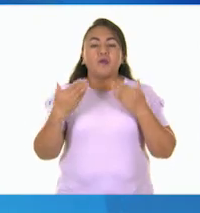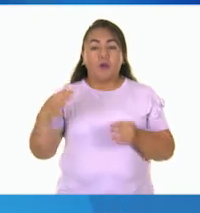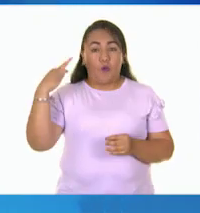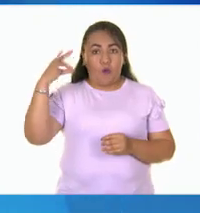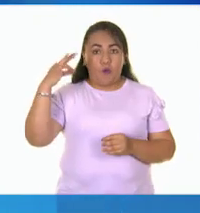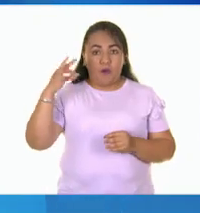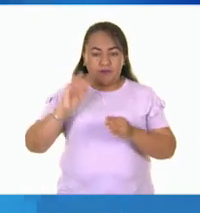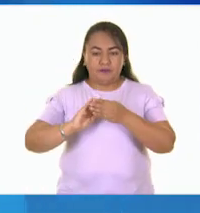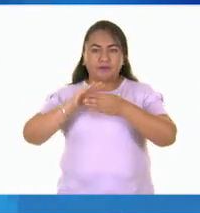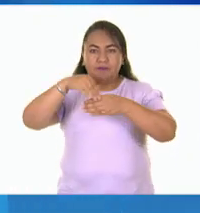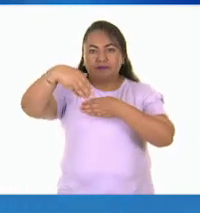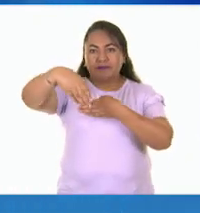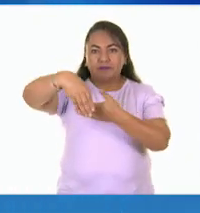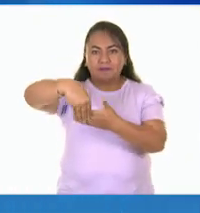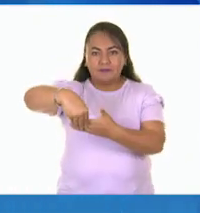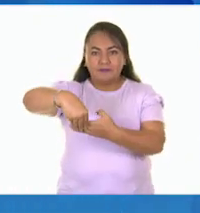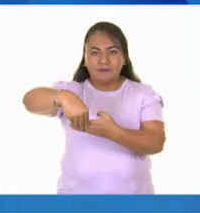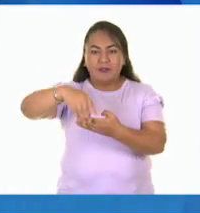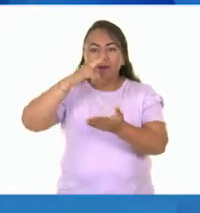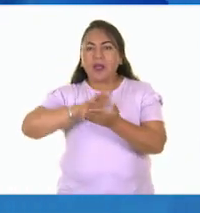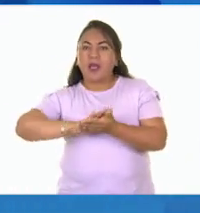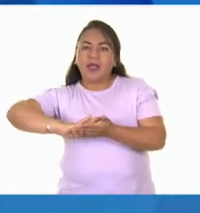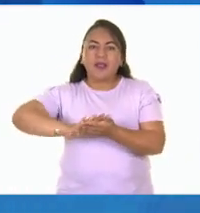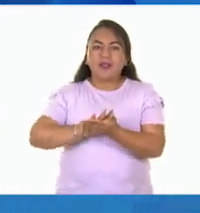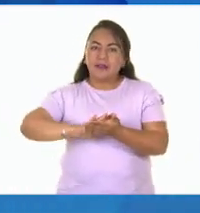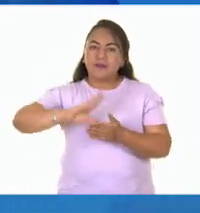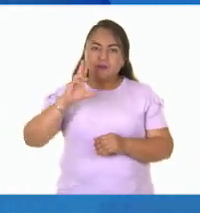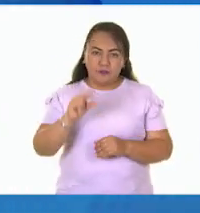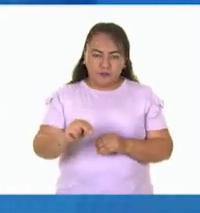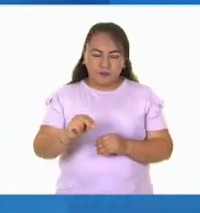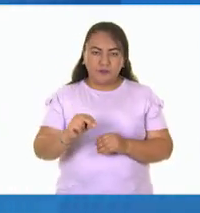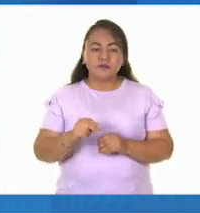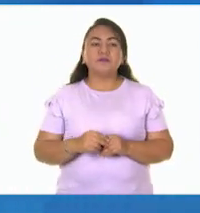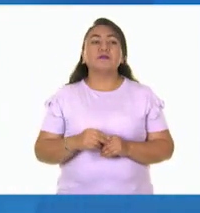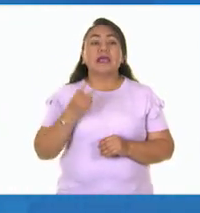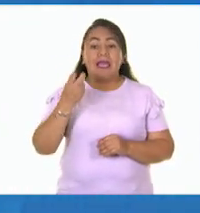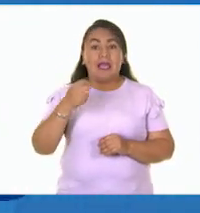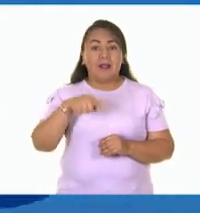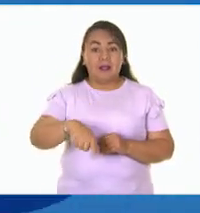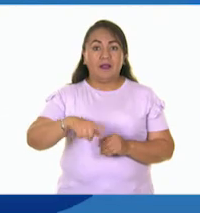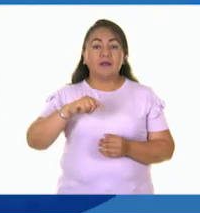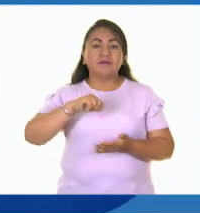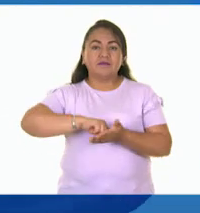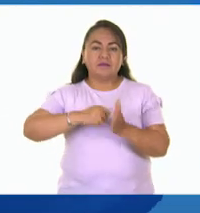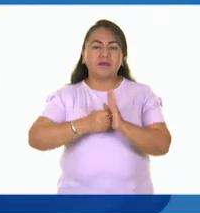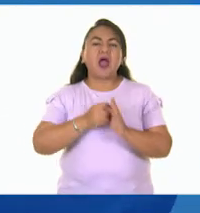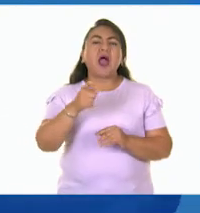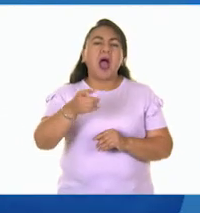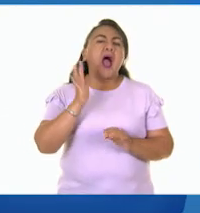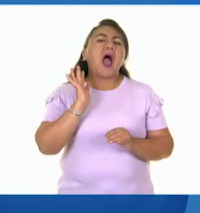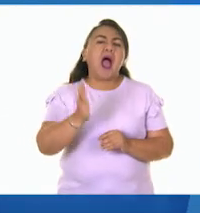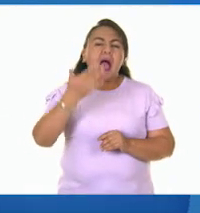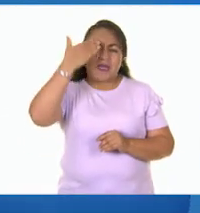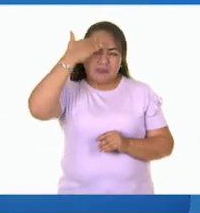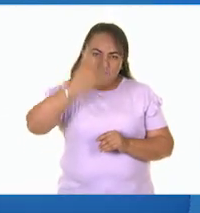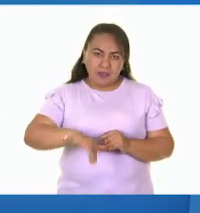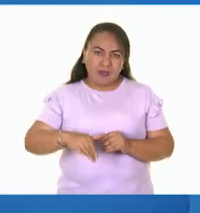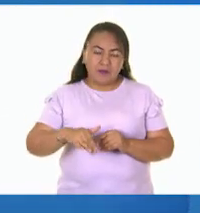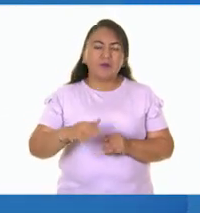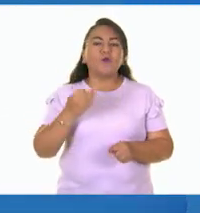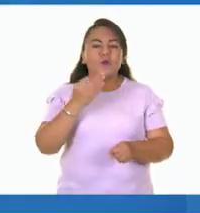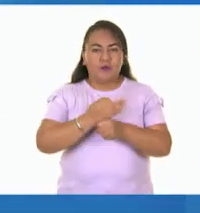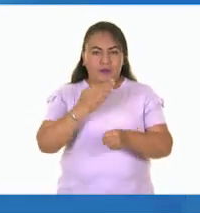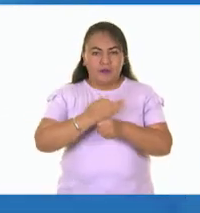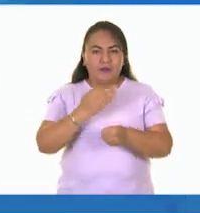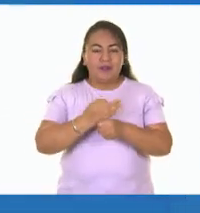hojas para que no se mueva. Esta técnica de frotage seguramente ya la has practicado. Vamos